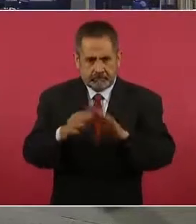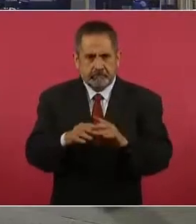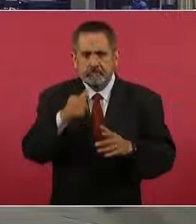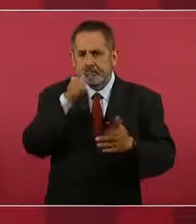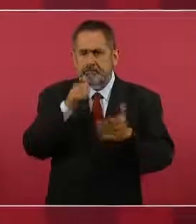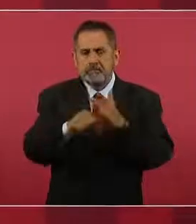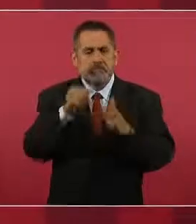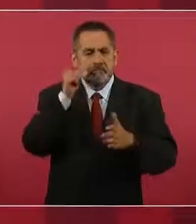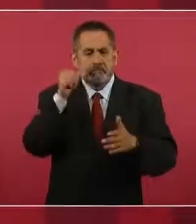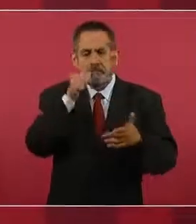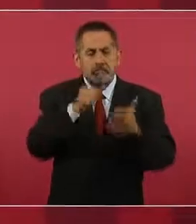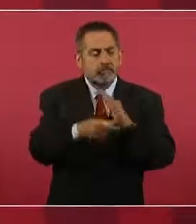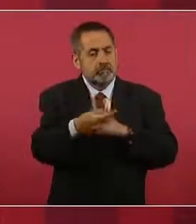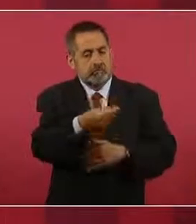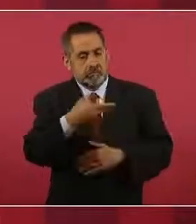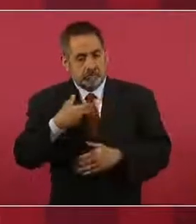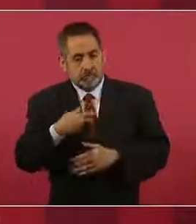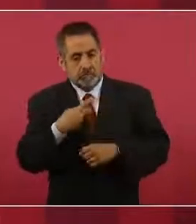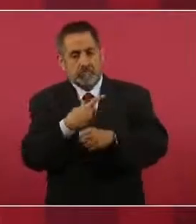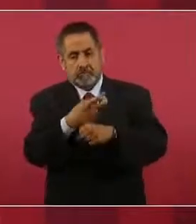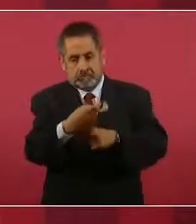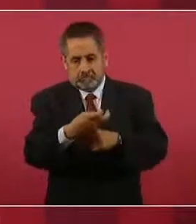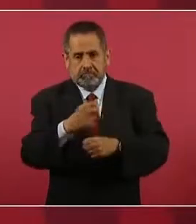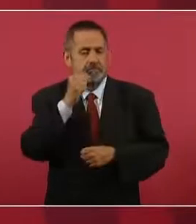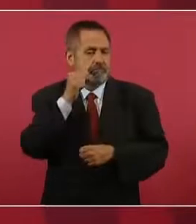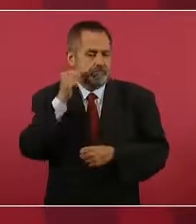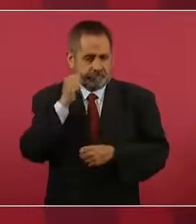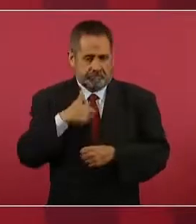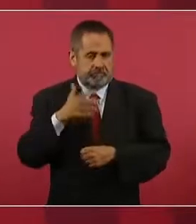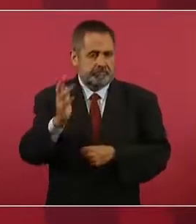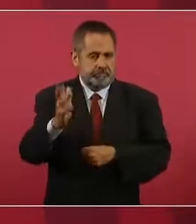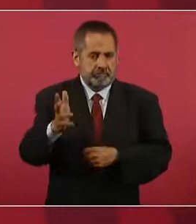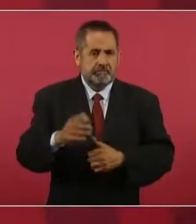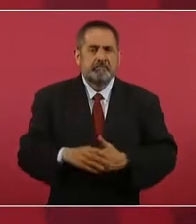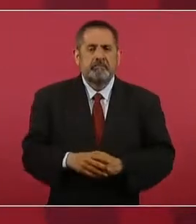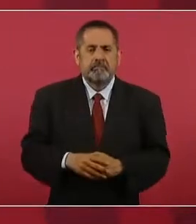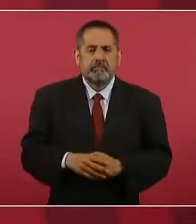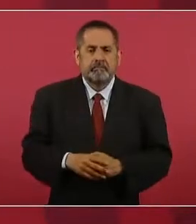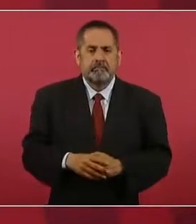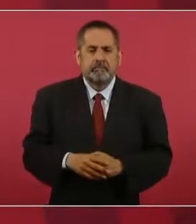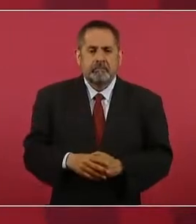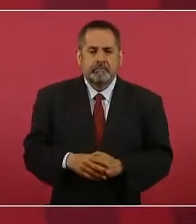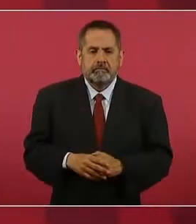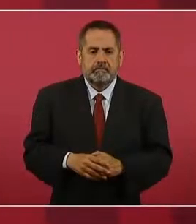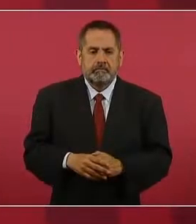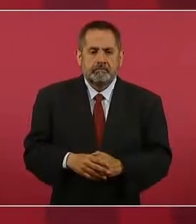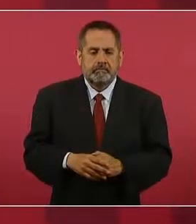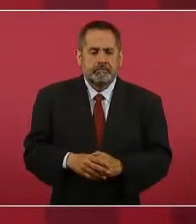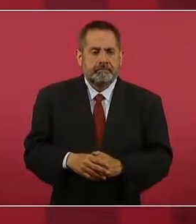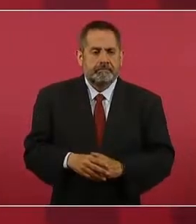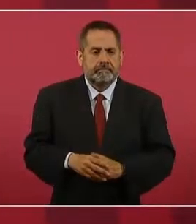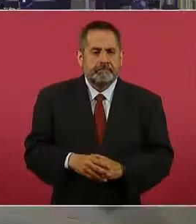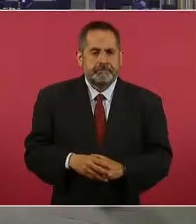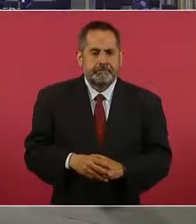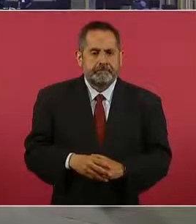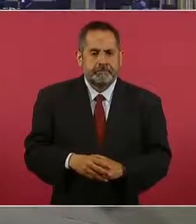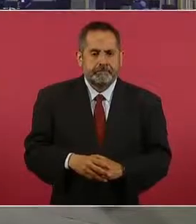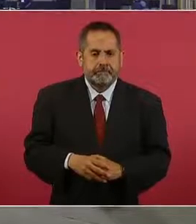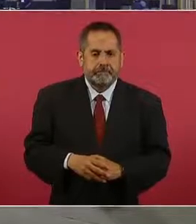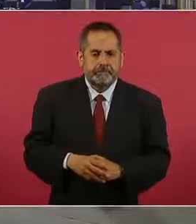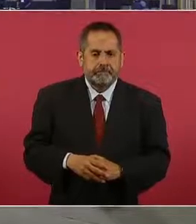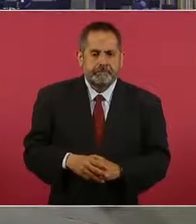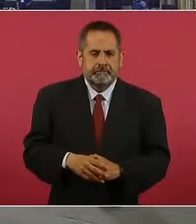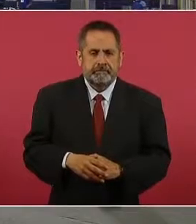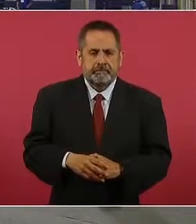ayer, me llegó la invitación. ¿Le van a subir la invitación, señor presidente? ¿En los momentos? No, claro.